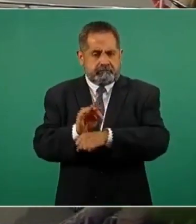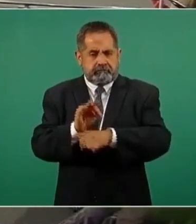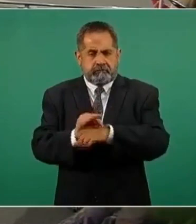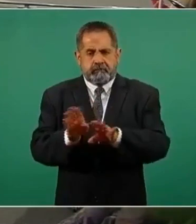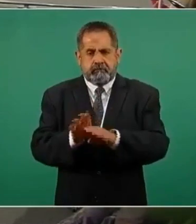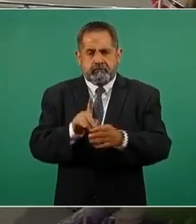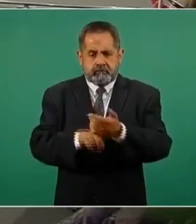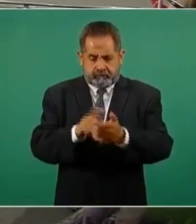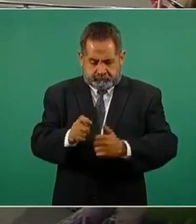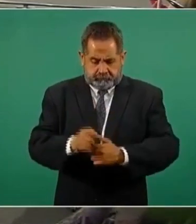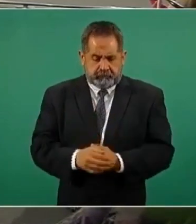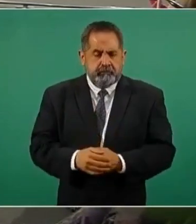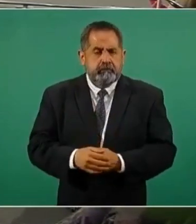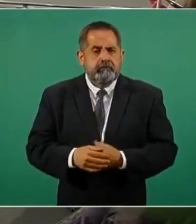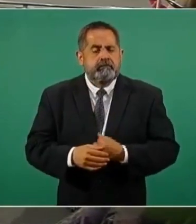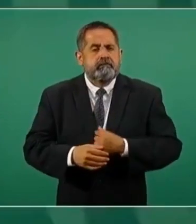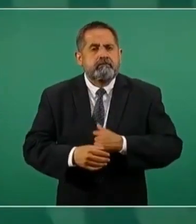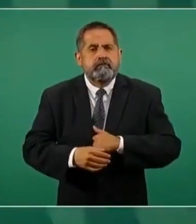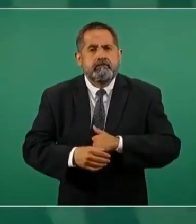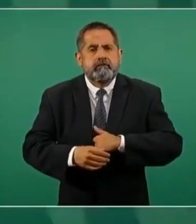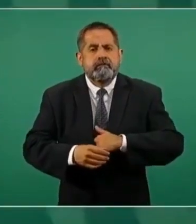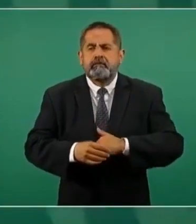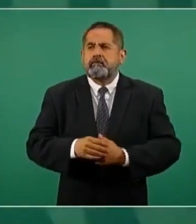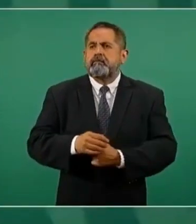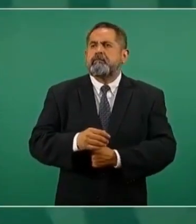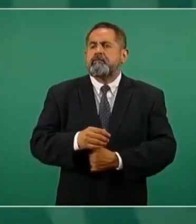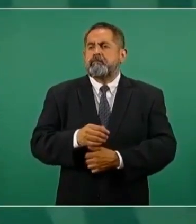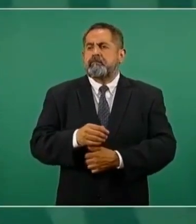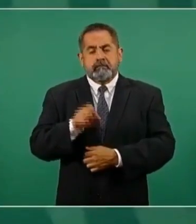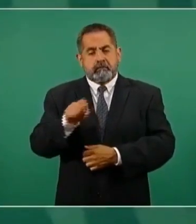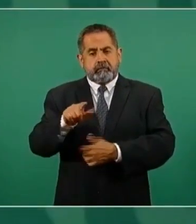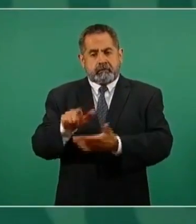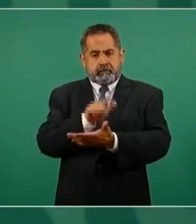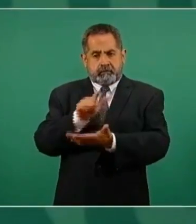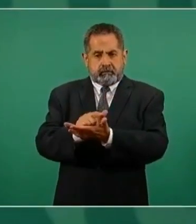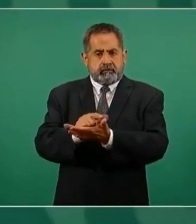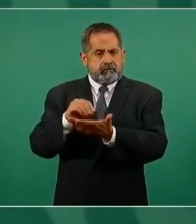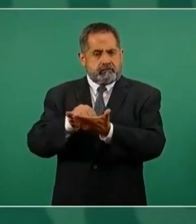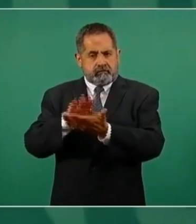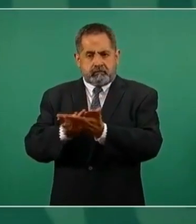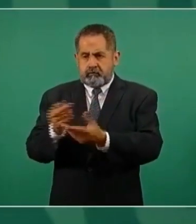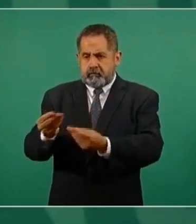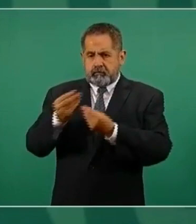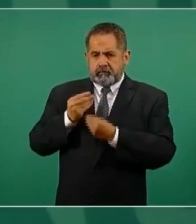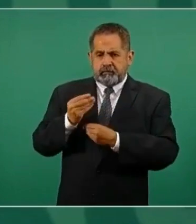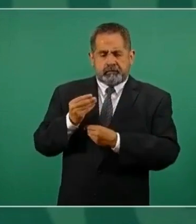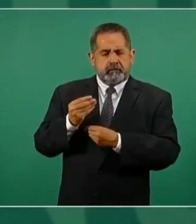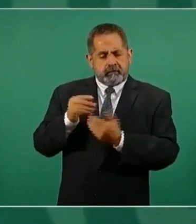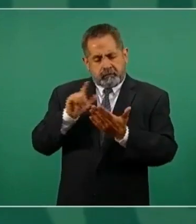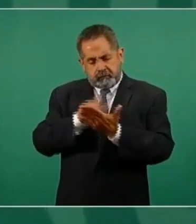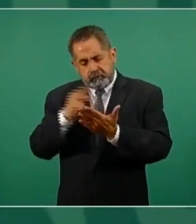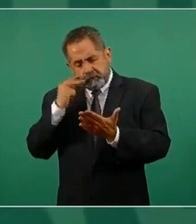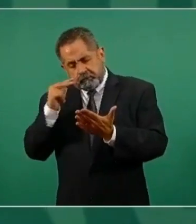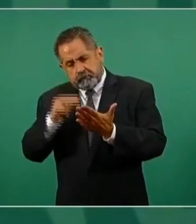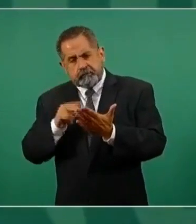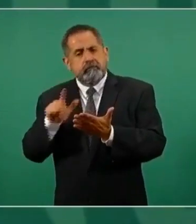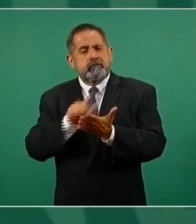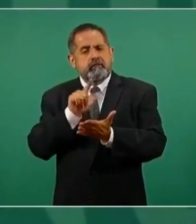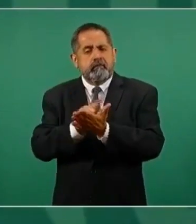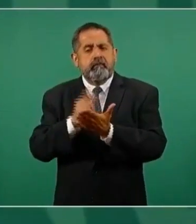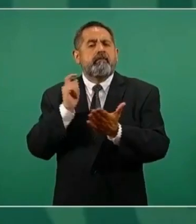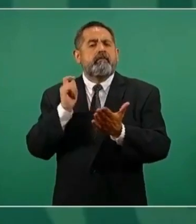Vamos a permitir, de acuerdo a lo que los legisladores nos entregaron hace unos días ya como ley,